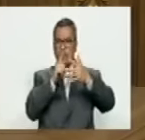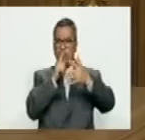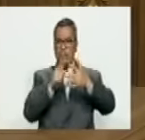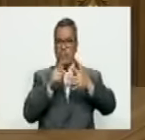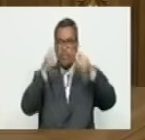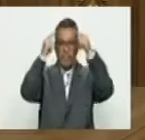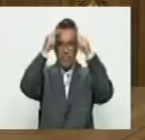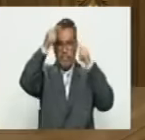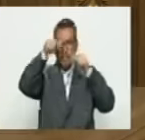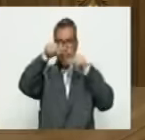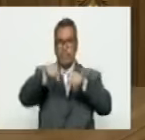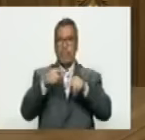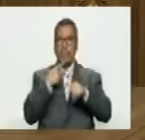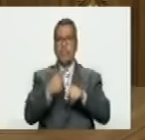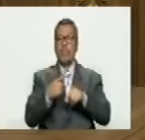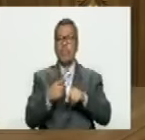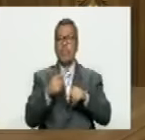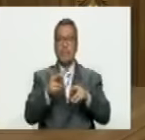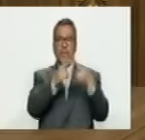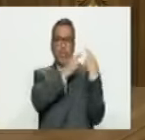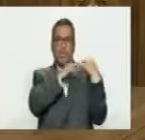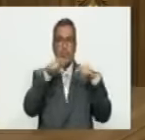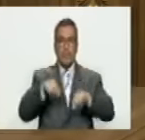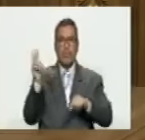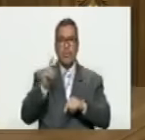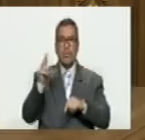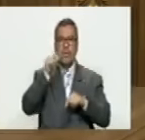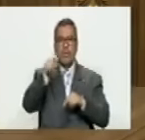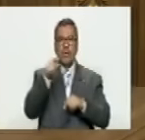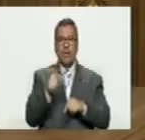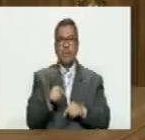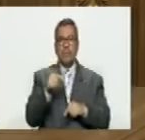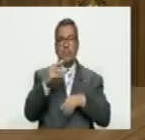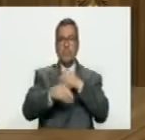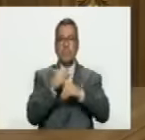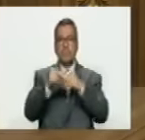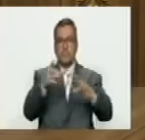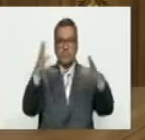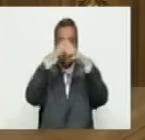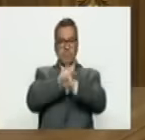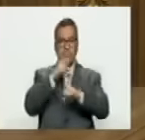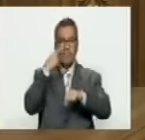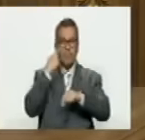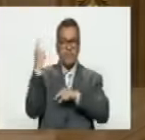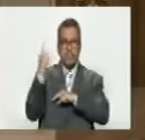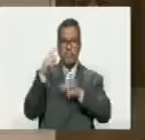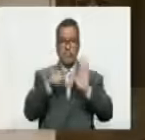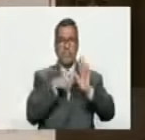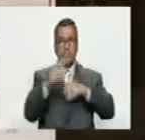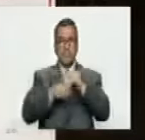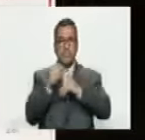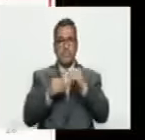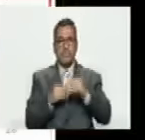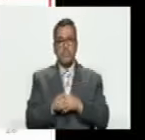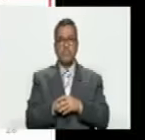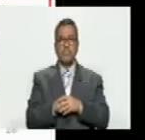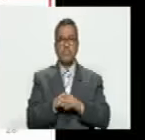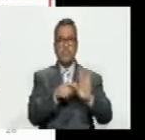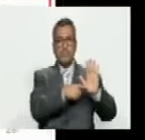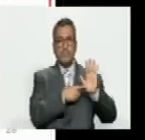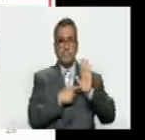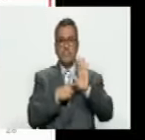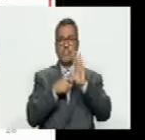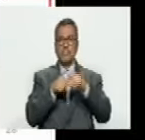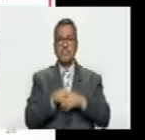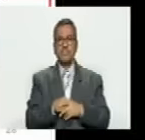antichavista y dice eso representa Venezuela y aquí está lo que ellos hicieron esa noche miren lo que ellos hicieron con sus muestras